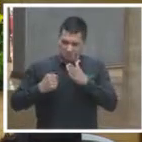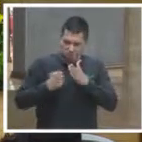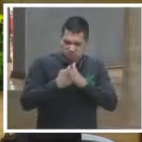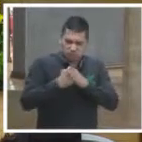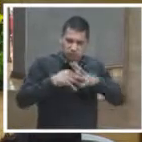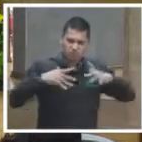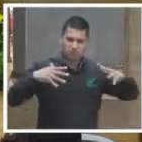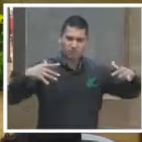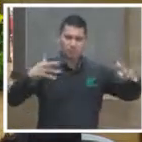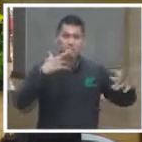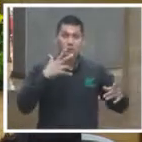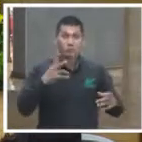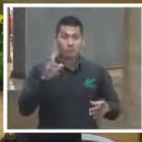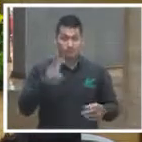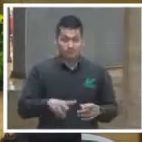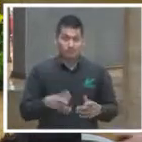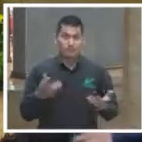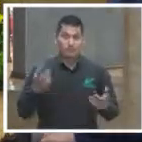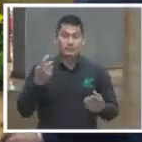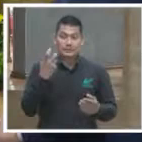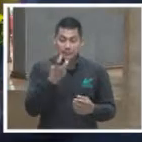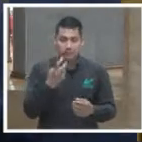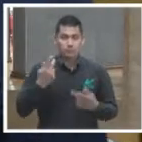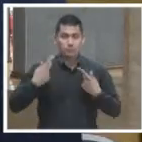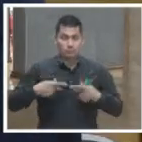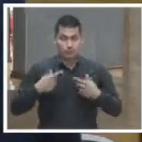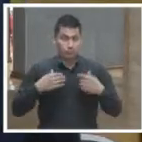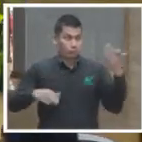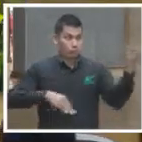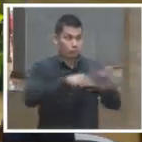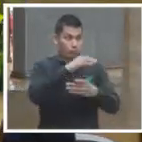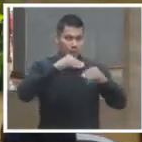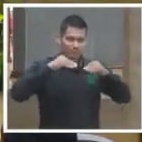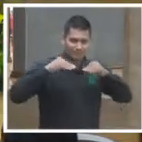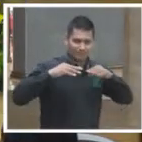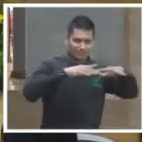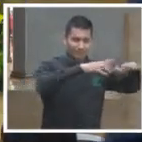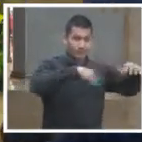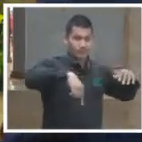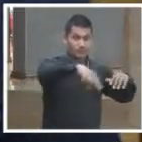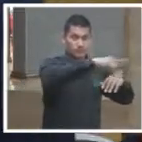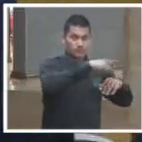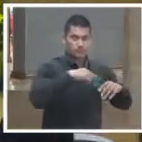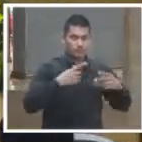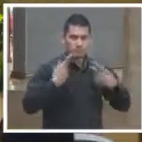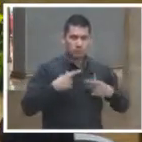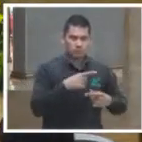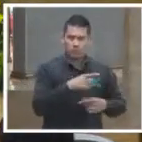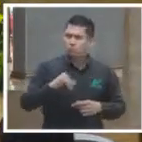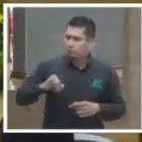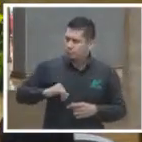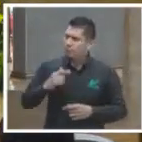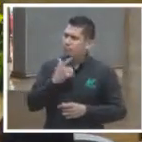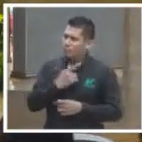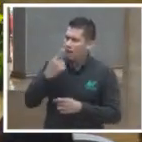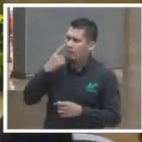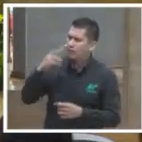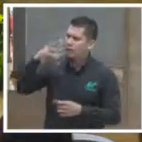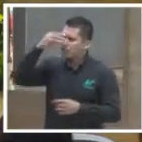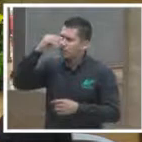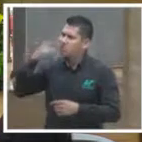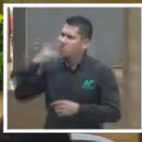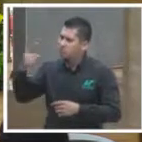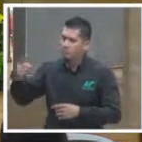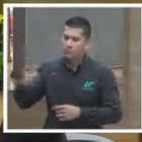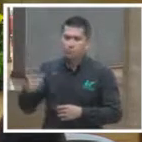la posibilidad de que todos estos ciudadanos, de que la ciudadanía interesada, y creo que sí, los